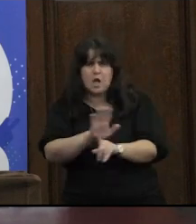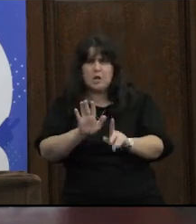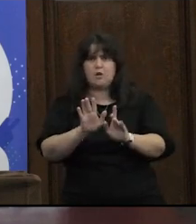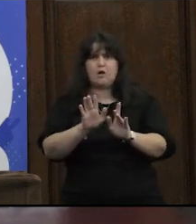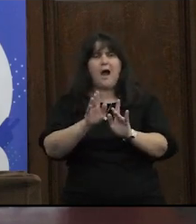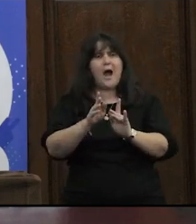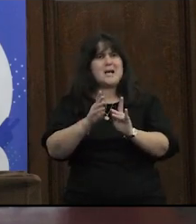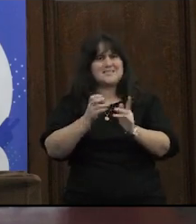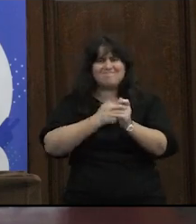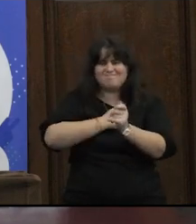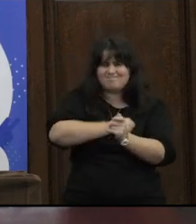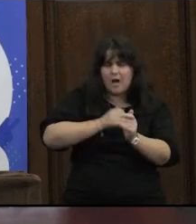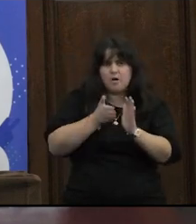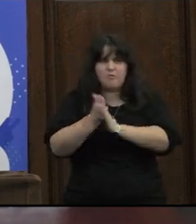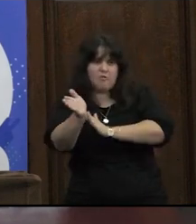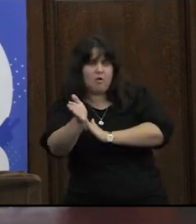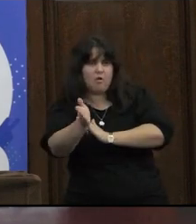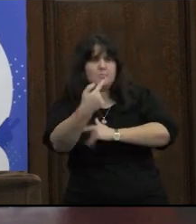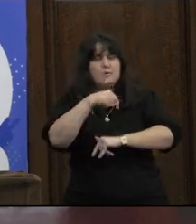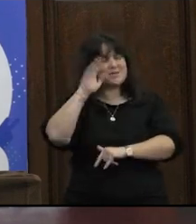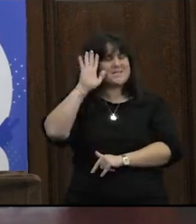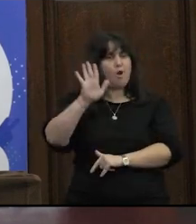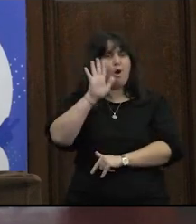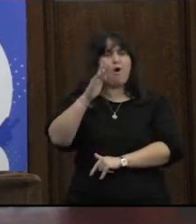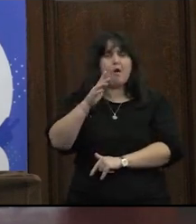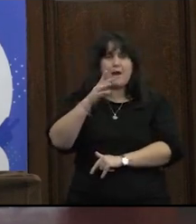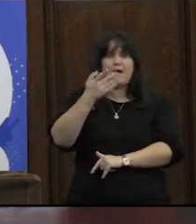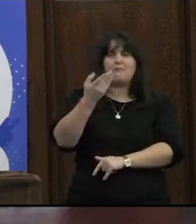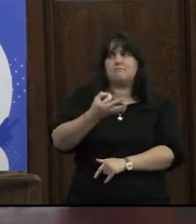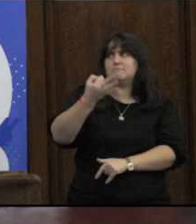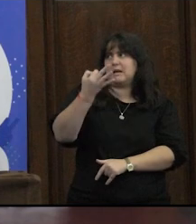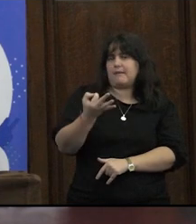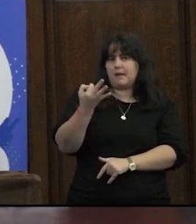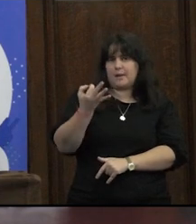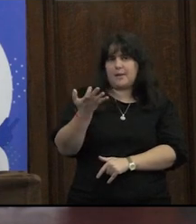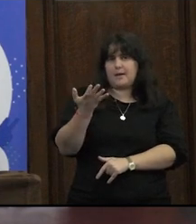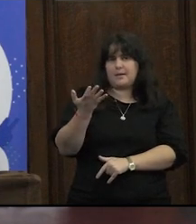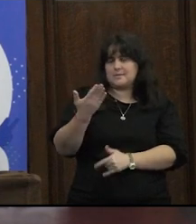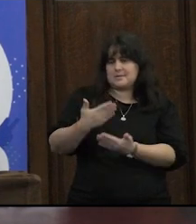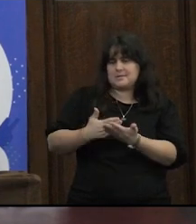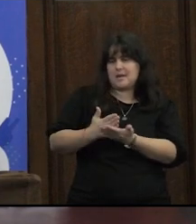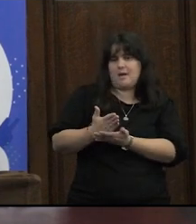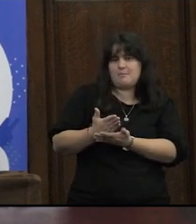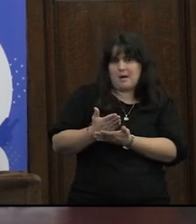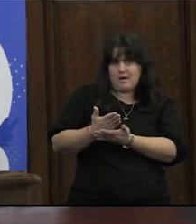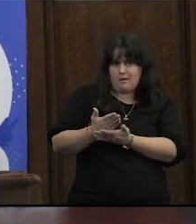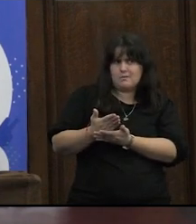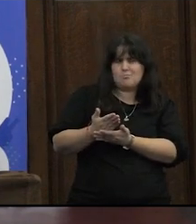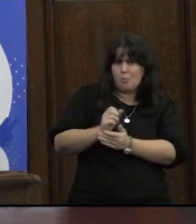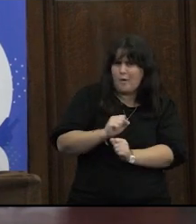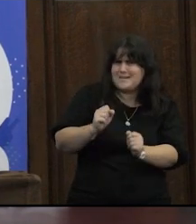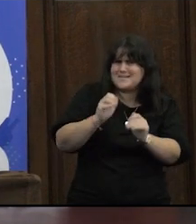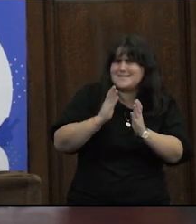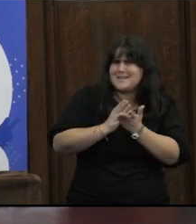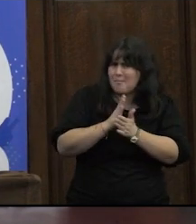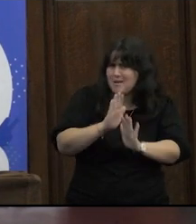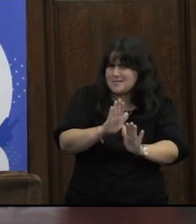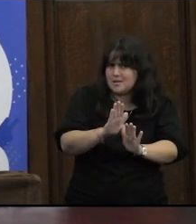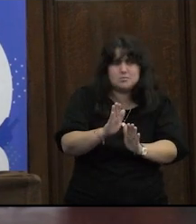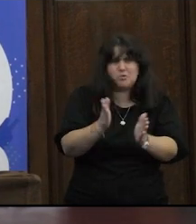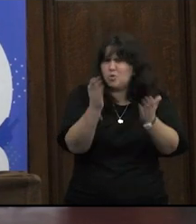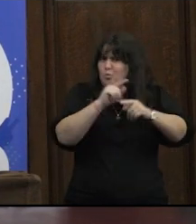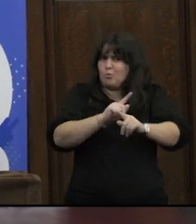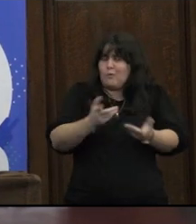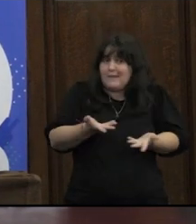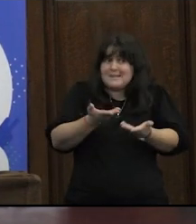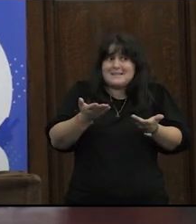cuando me hace daño me voy de ahí pero el psicoanálisis viene siempre siempre se puede y si no